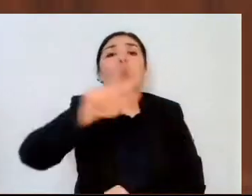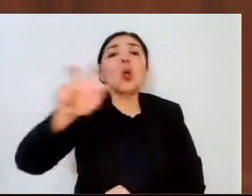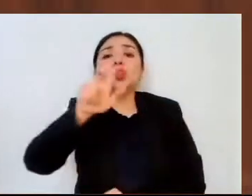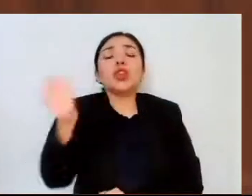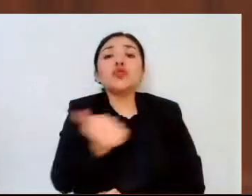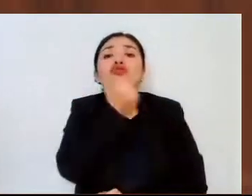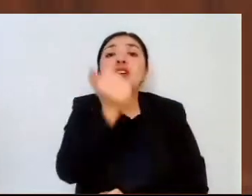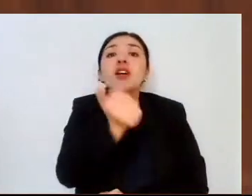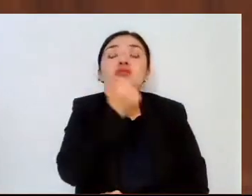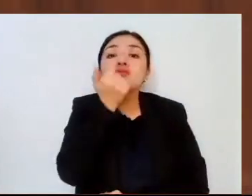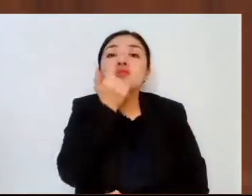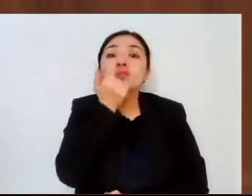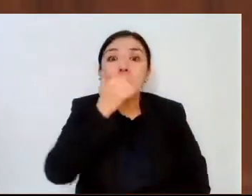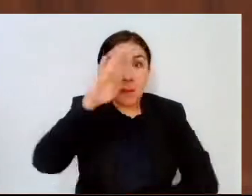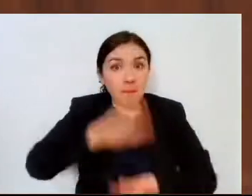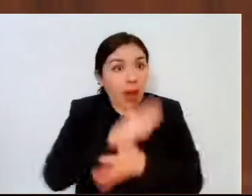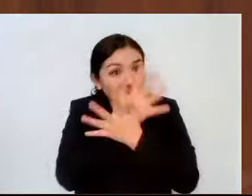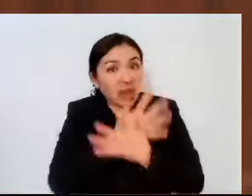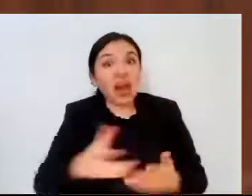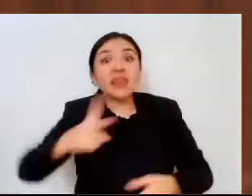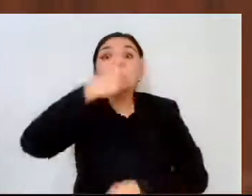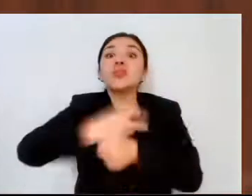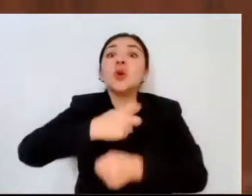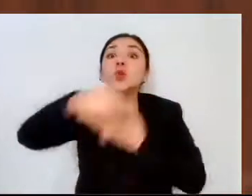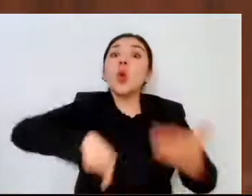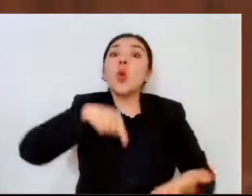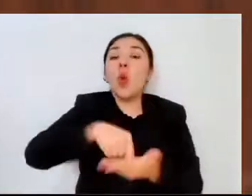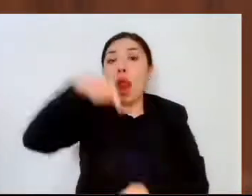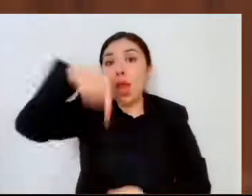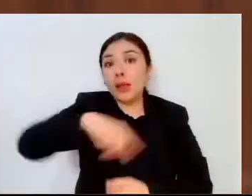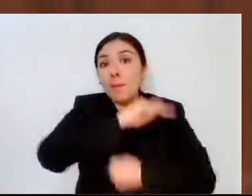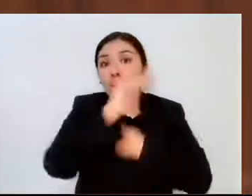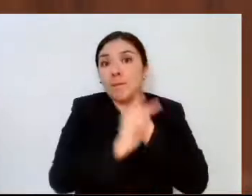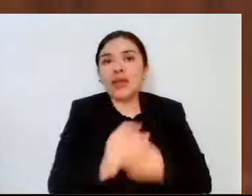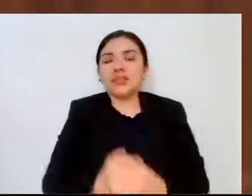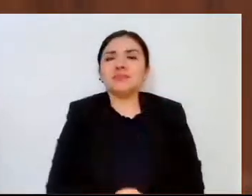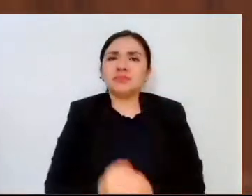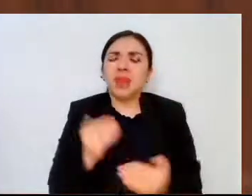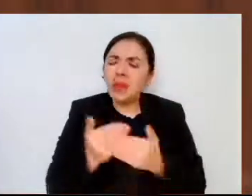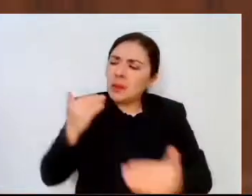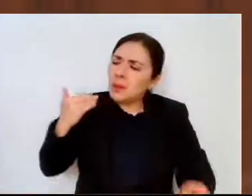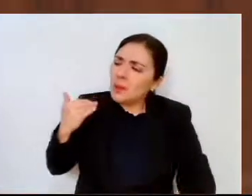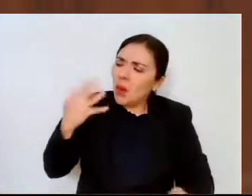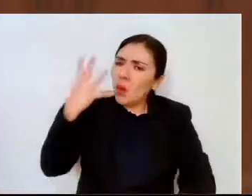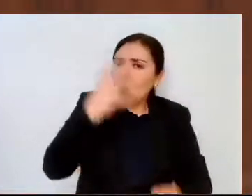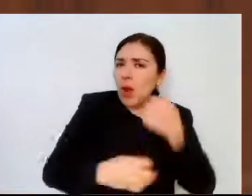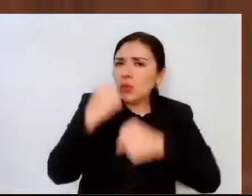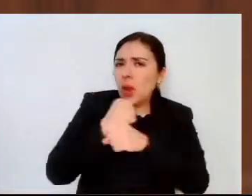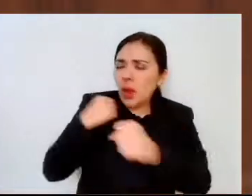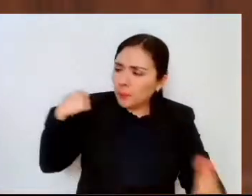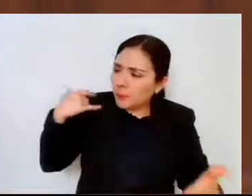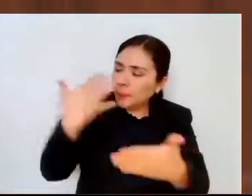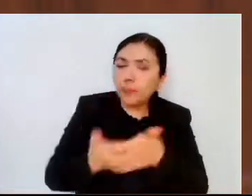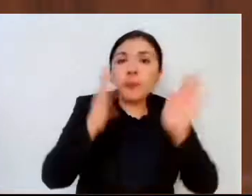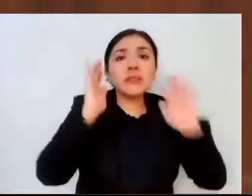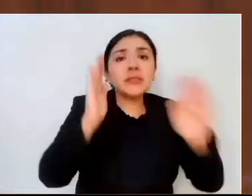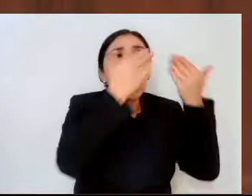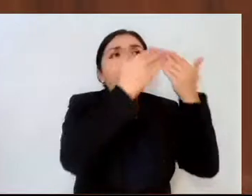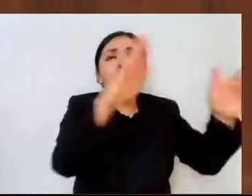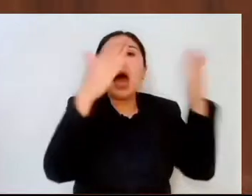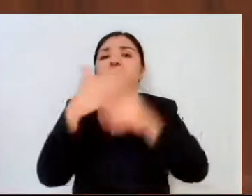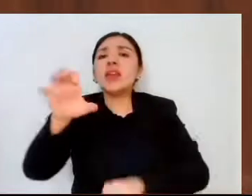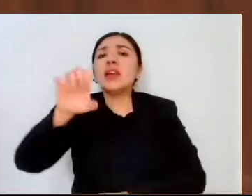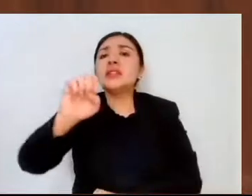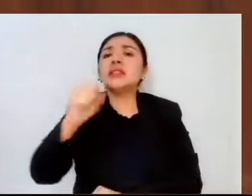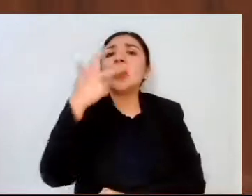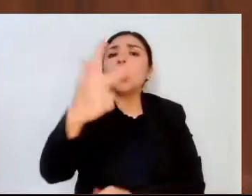más grande de todo el país. En estos cuatro años de gobierno, hemos aperturado 68 nuevos